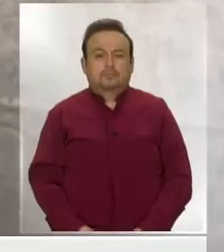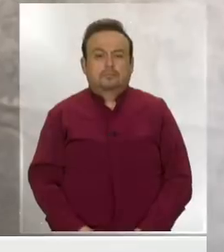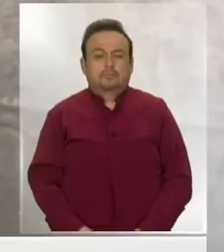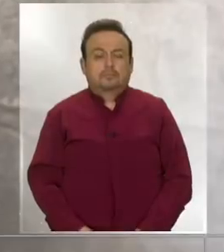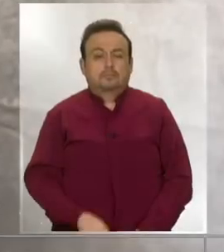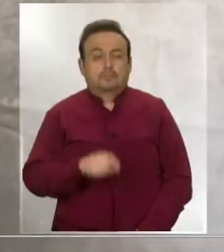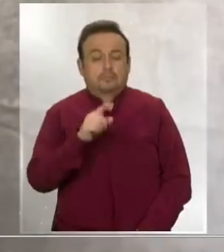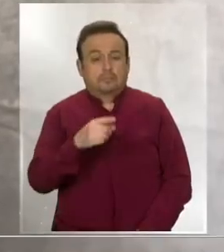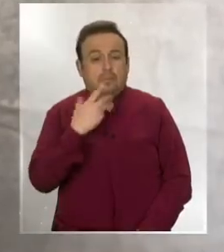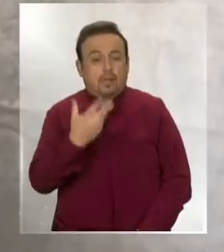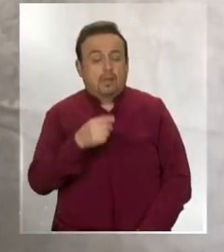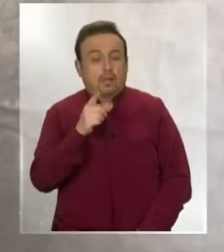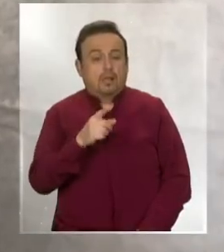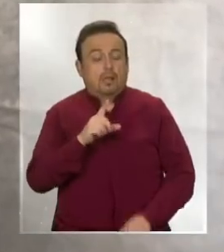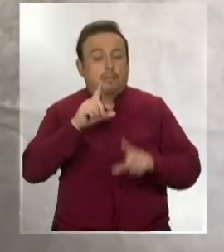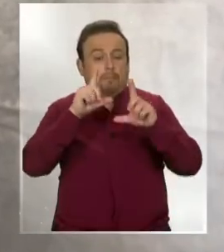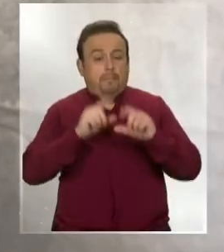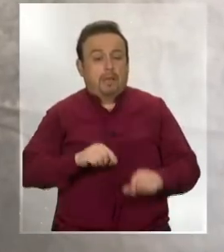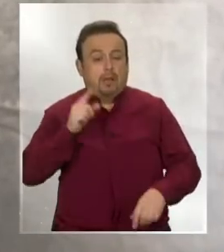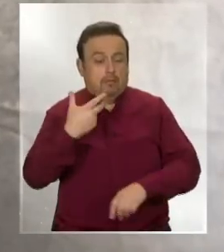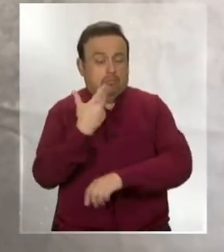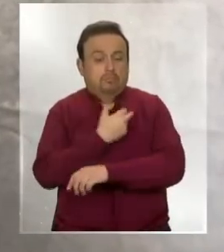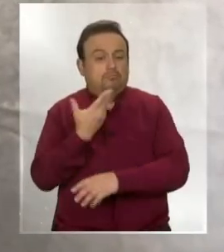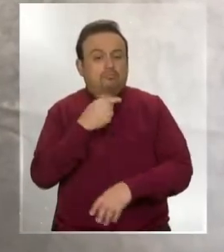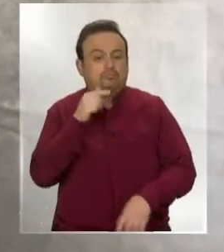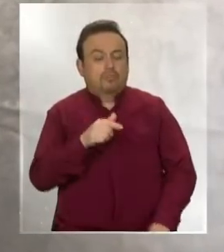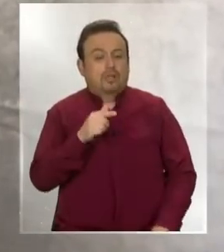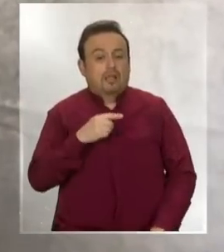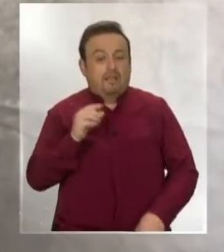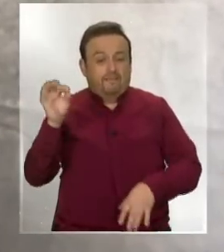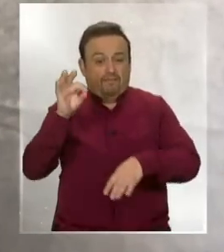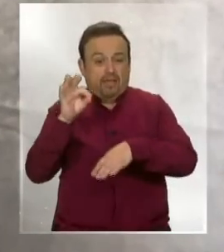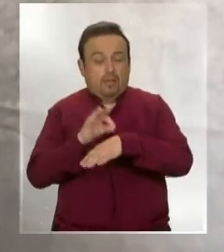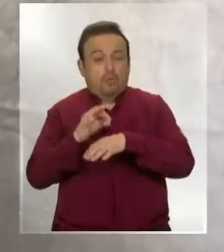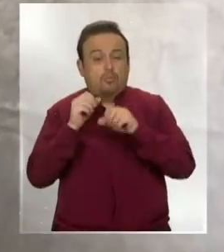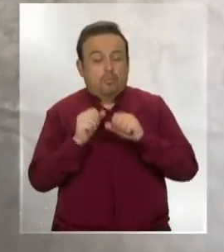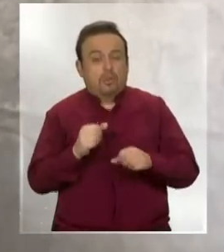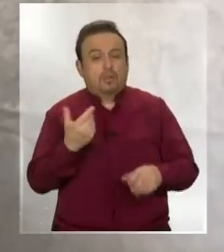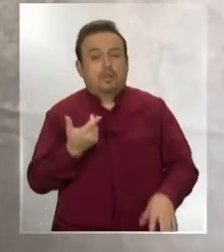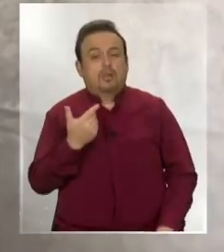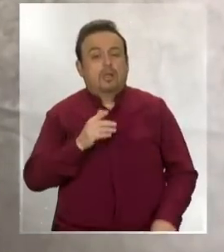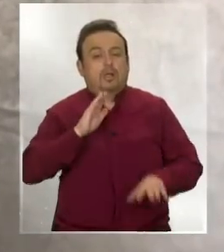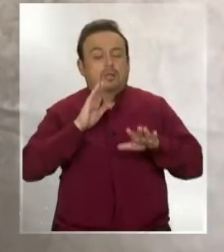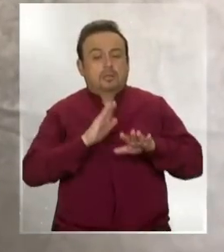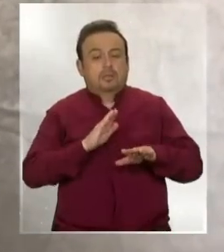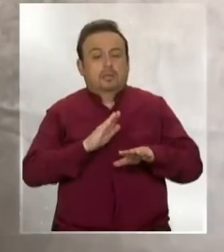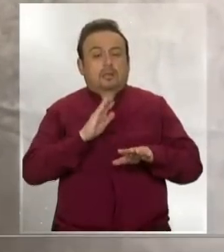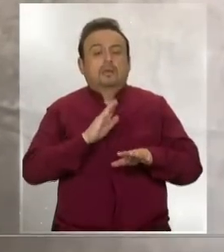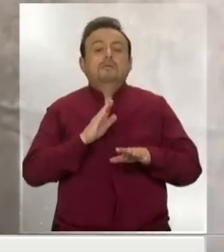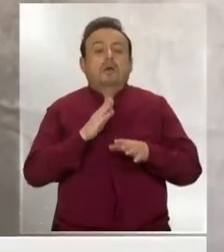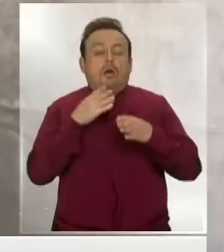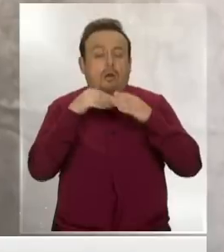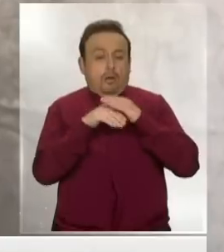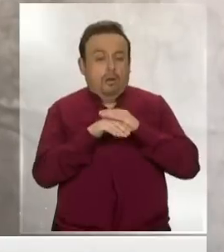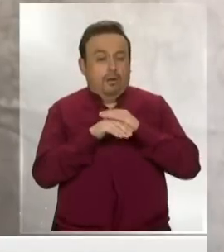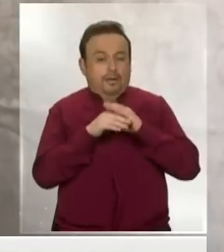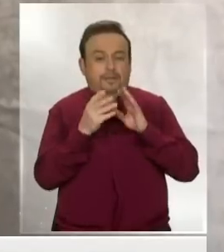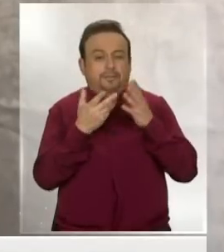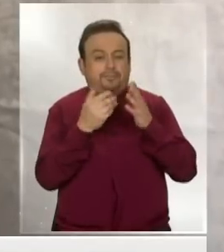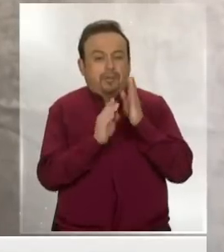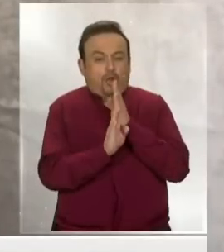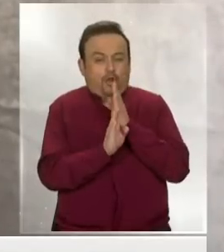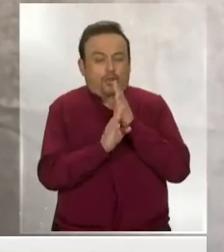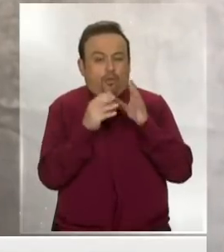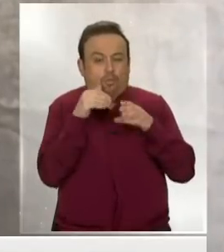Podrían tener una menor respuesta a las vacunas, dado que el virus podría quedarse reservado, podría quedarse